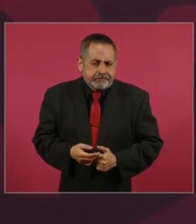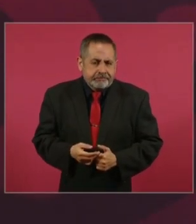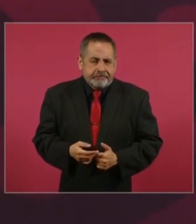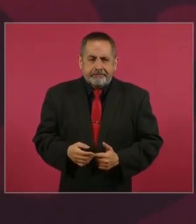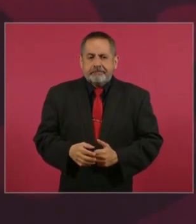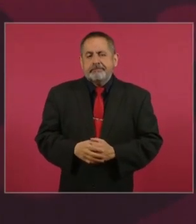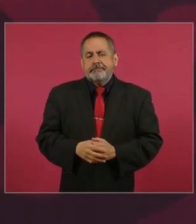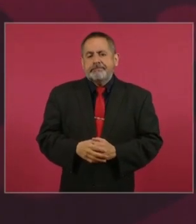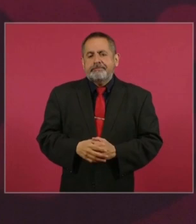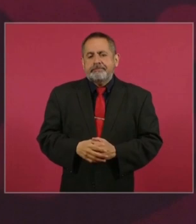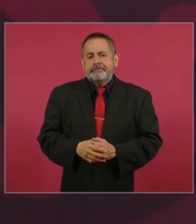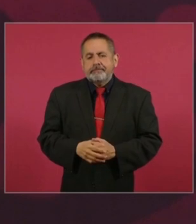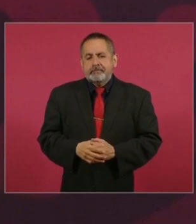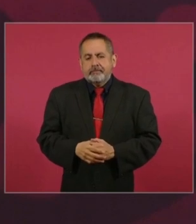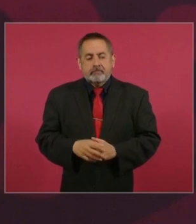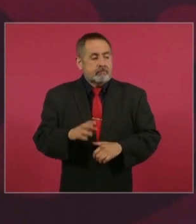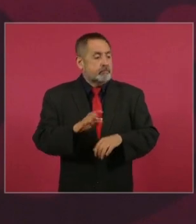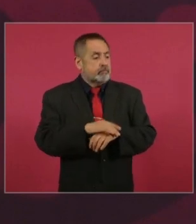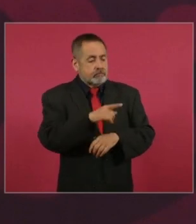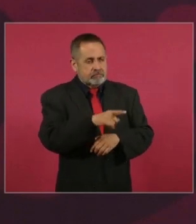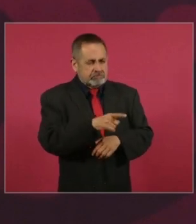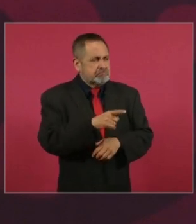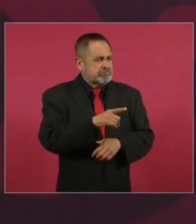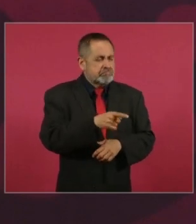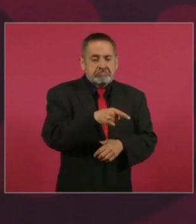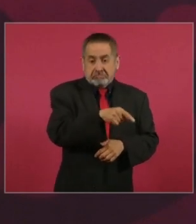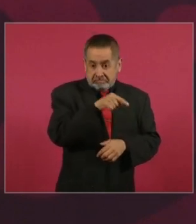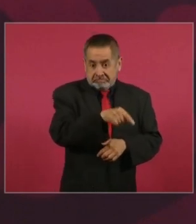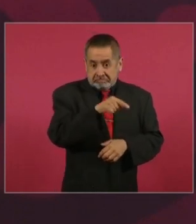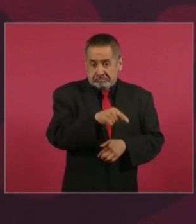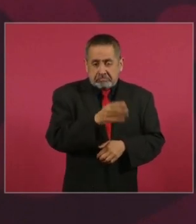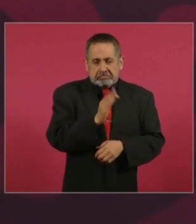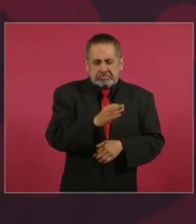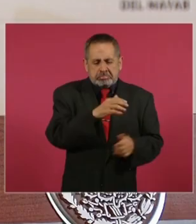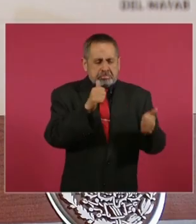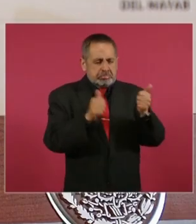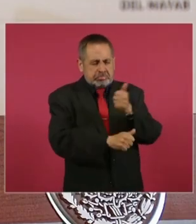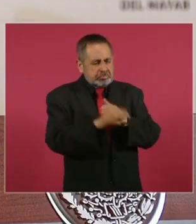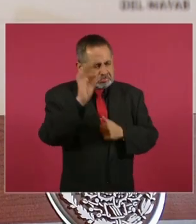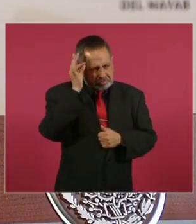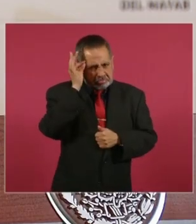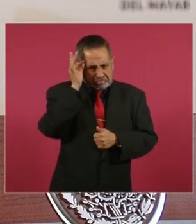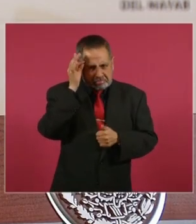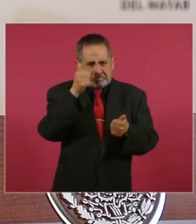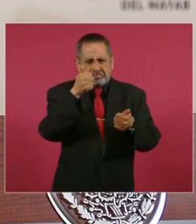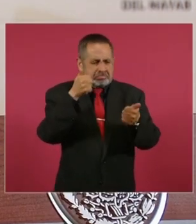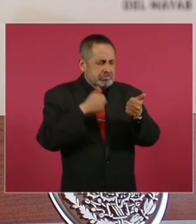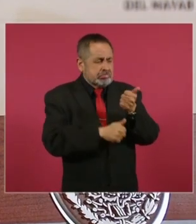¿Por qué se alquila como